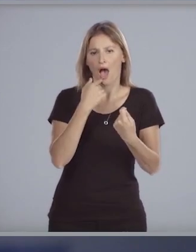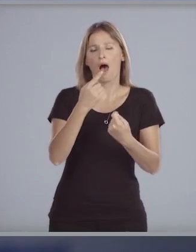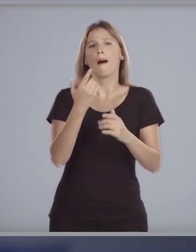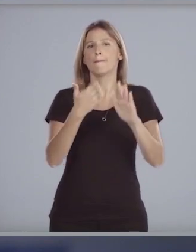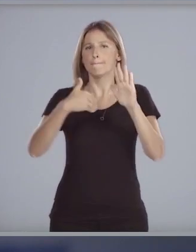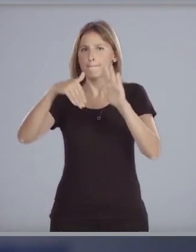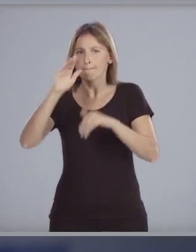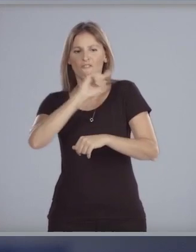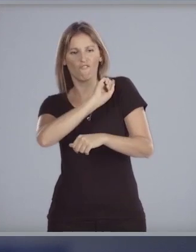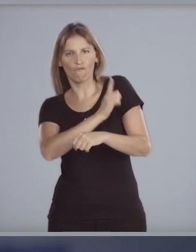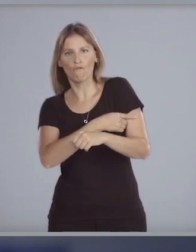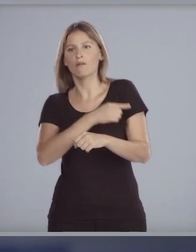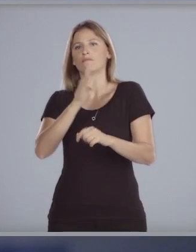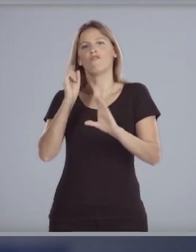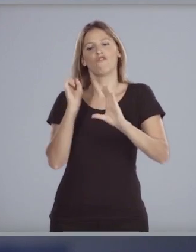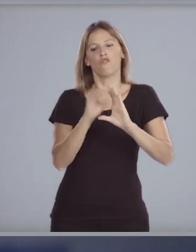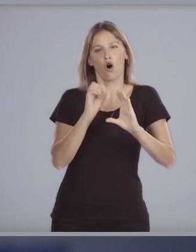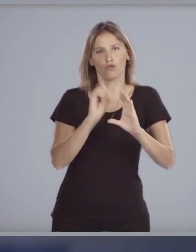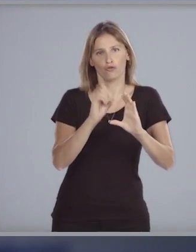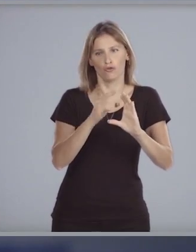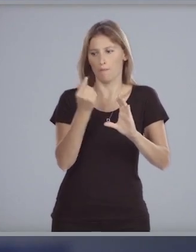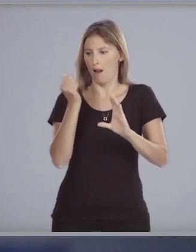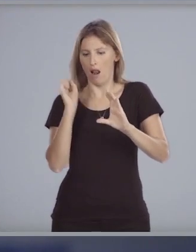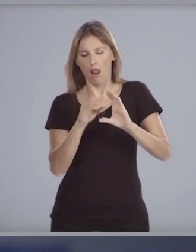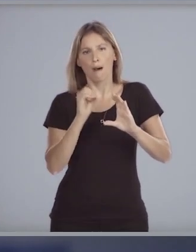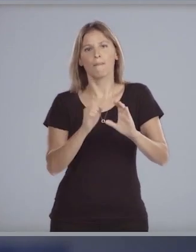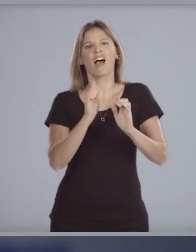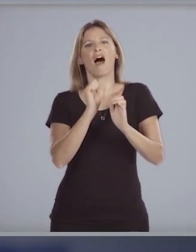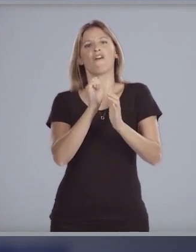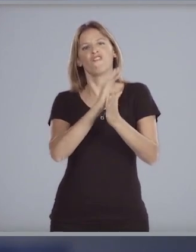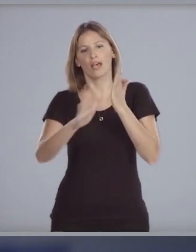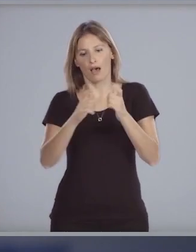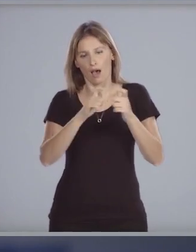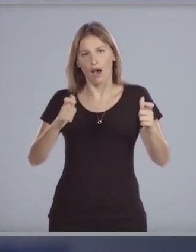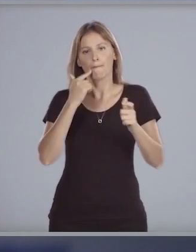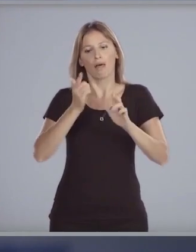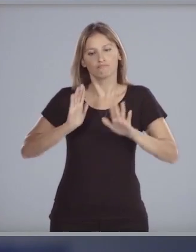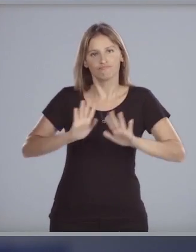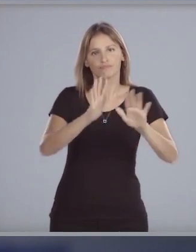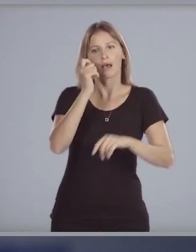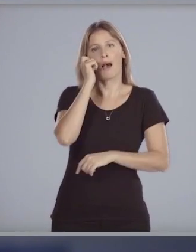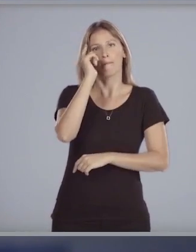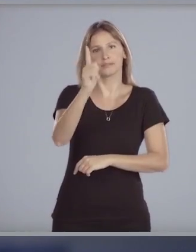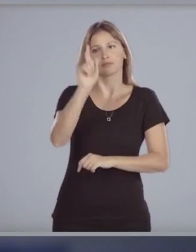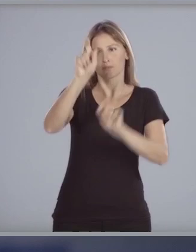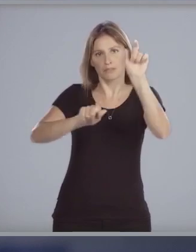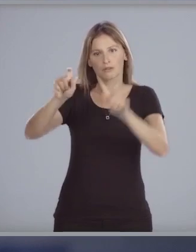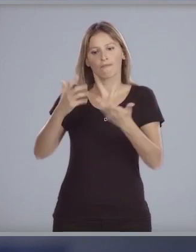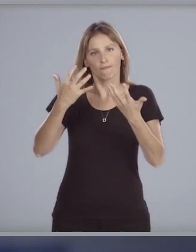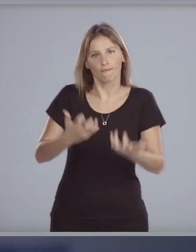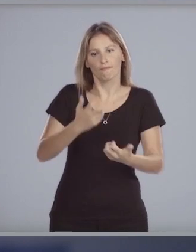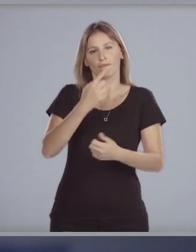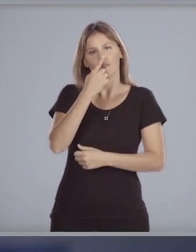fortaleceremos además fondos para becas de formación y capacitación de los